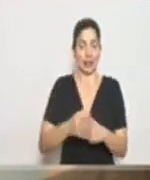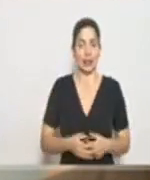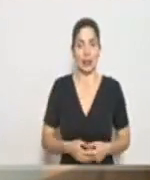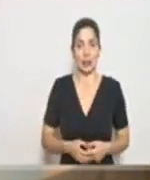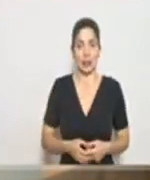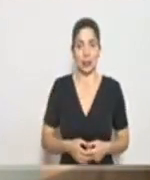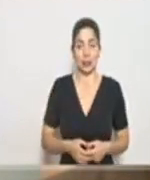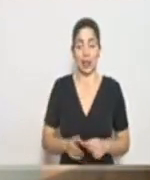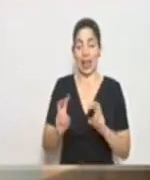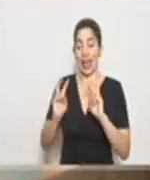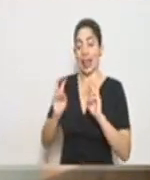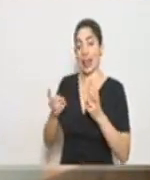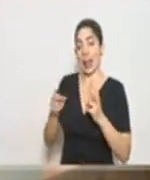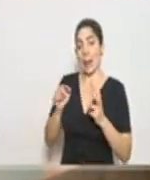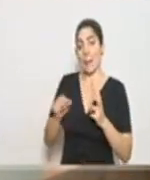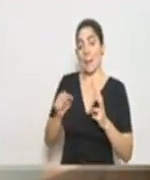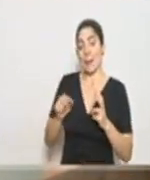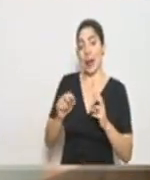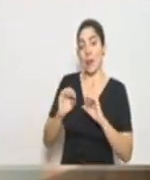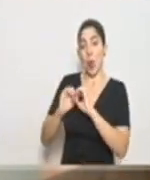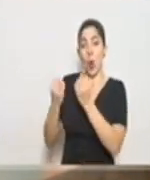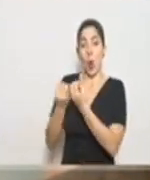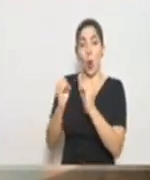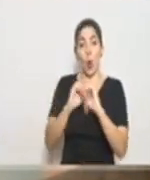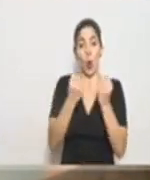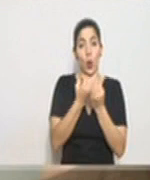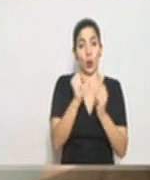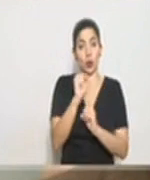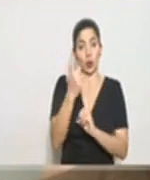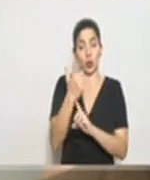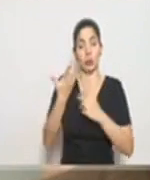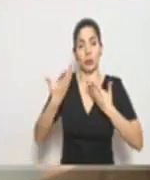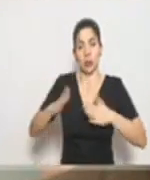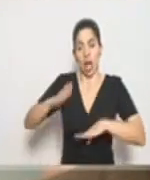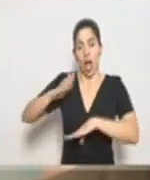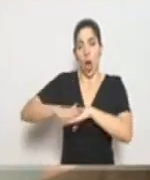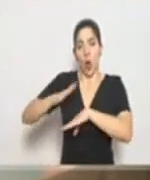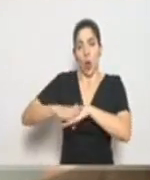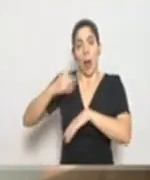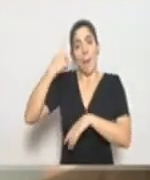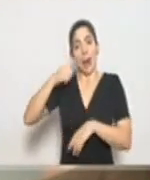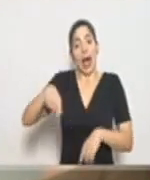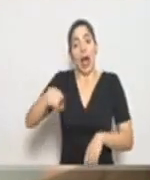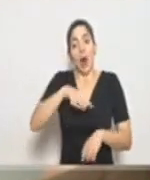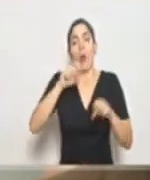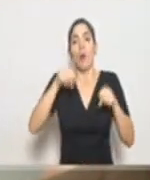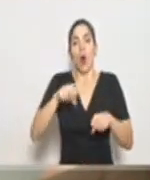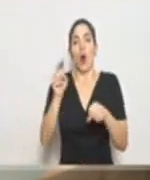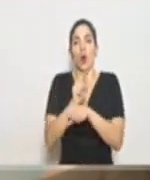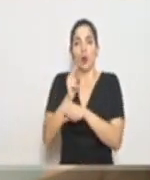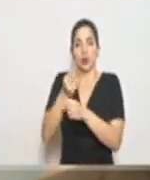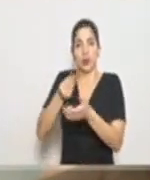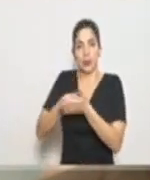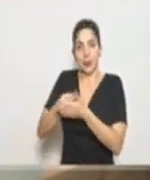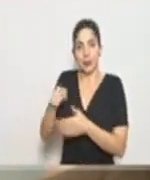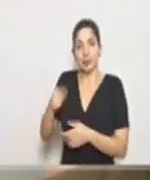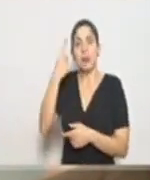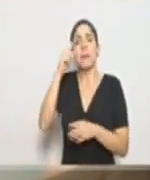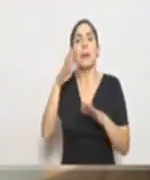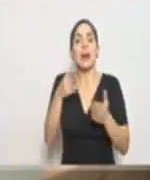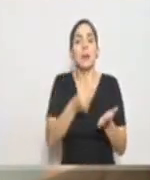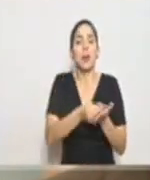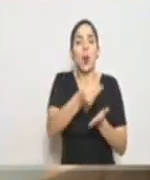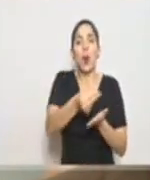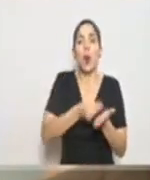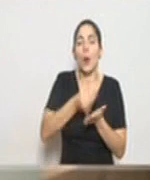En el tema de las organizaciones sociales, hemos autorizado para que puedan utilizar recursos para la compra